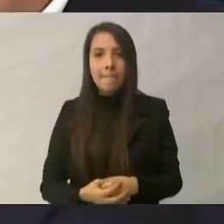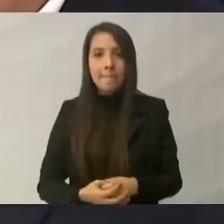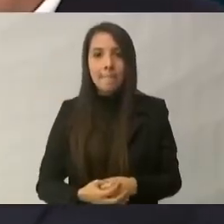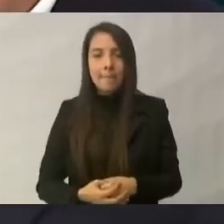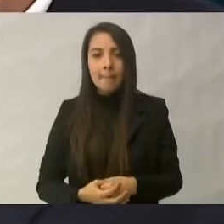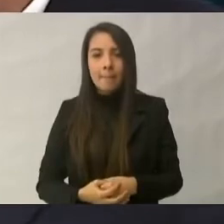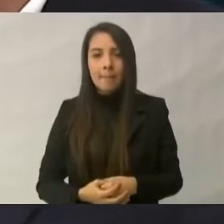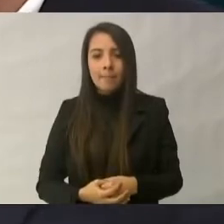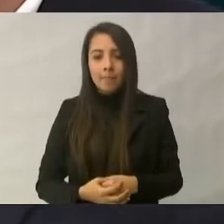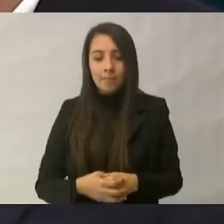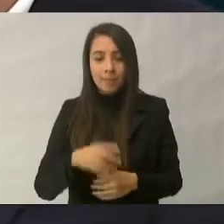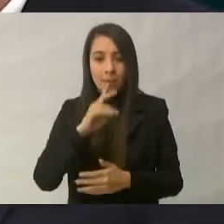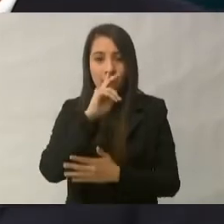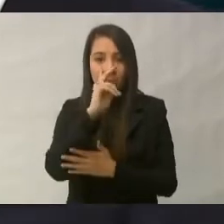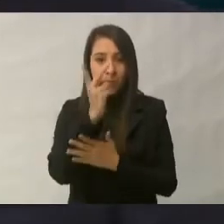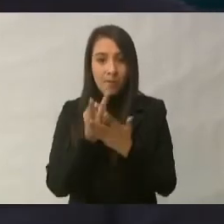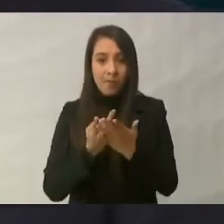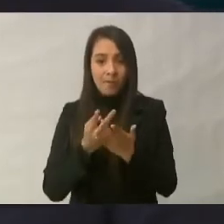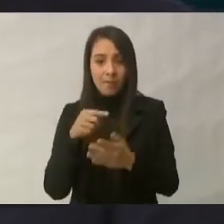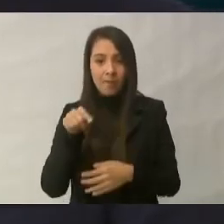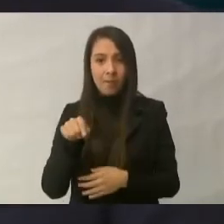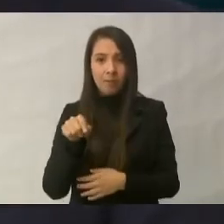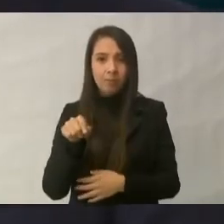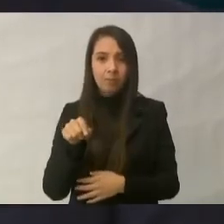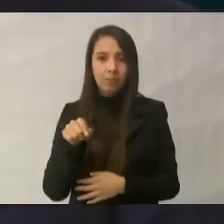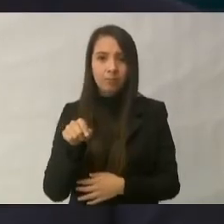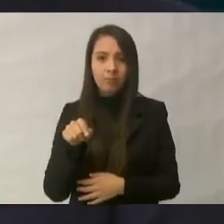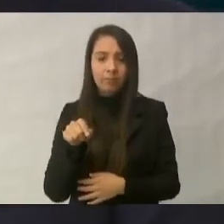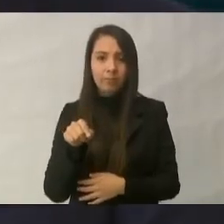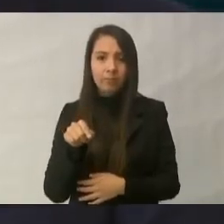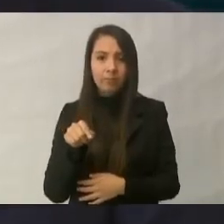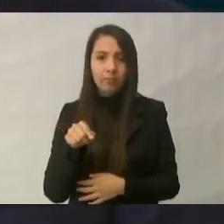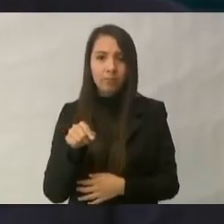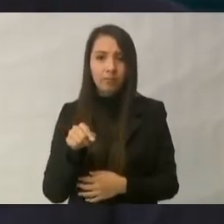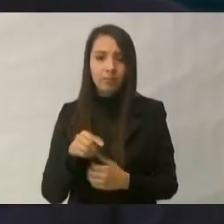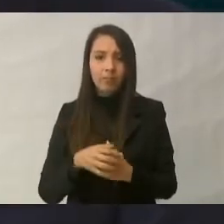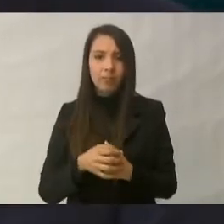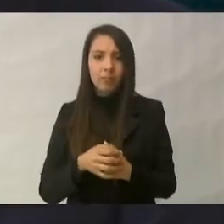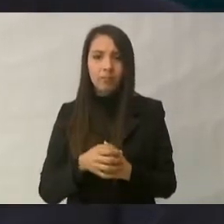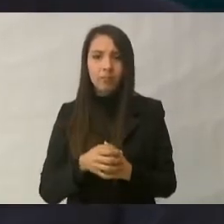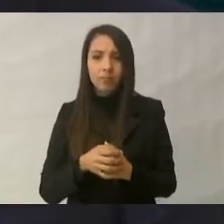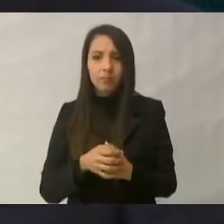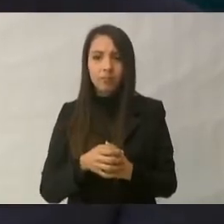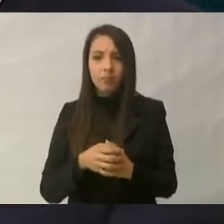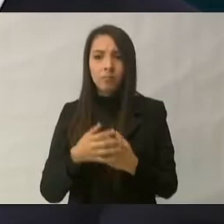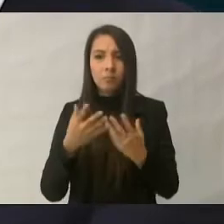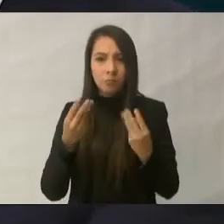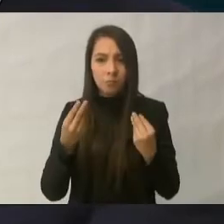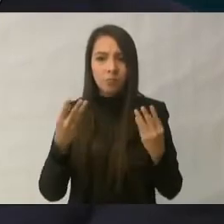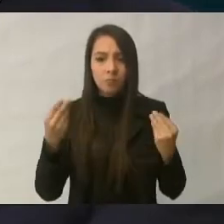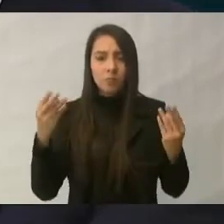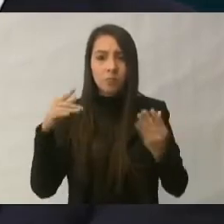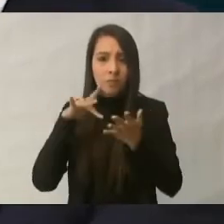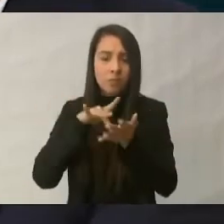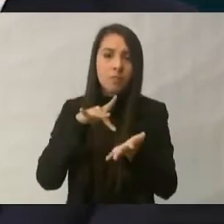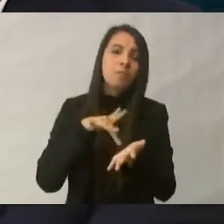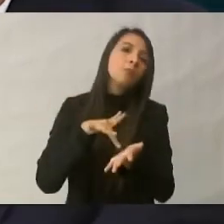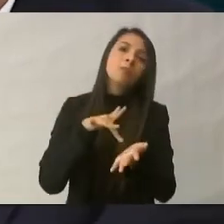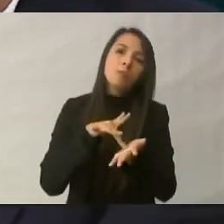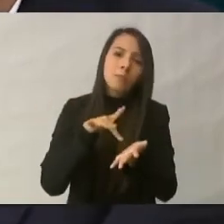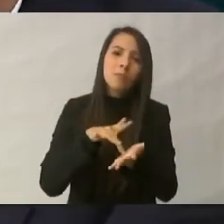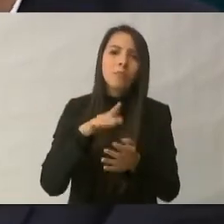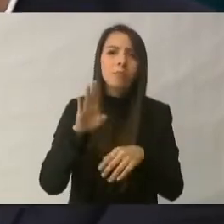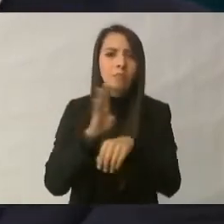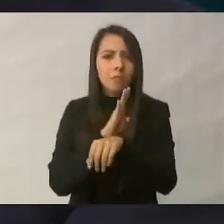que ha resultado de mucho apoyo, de beneficio para